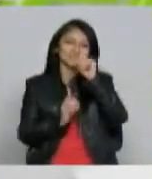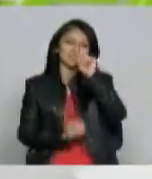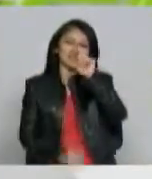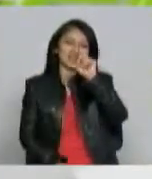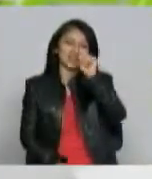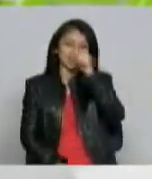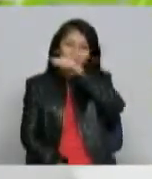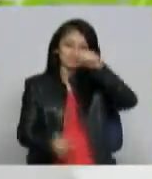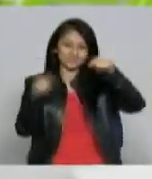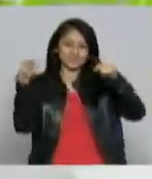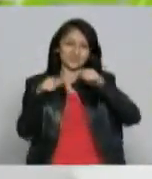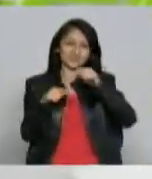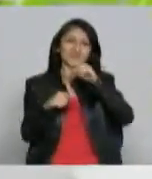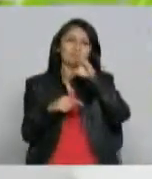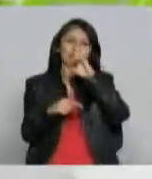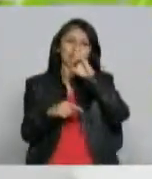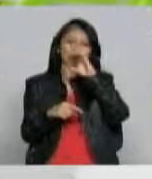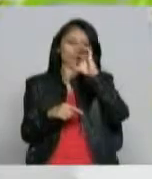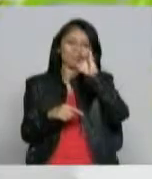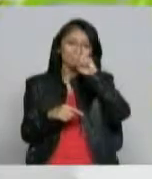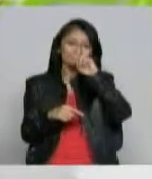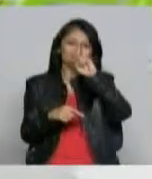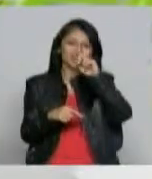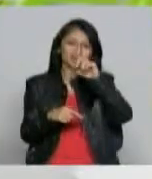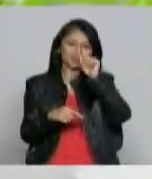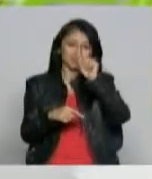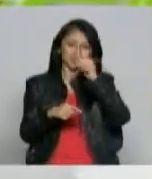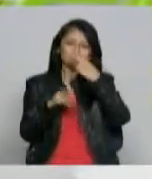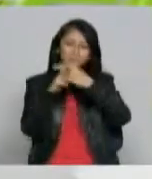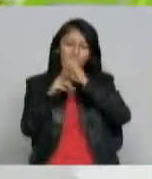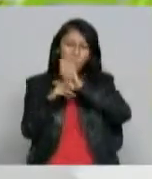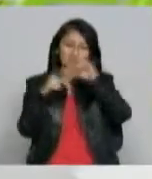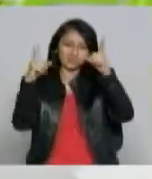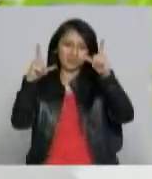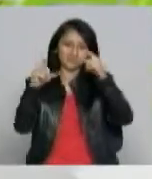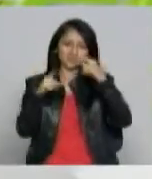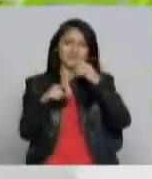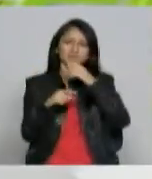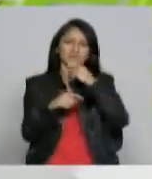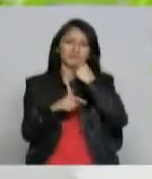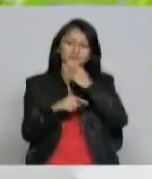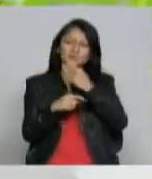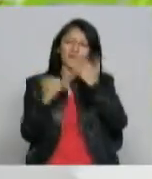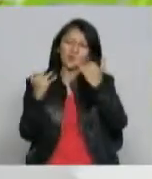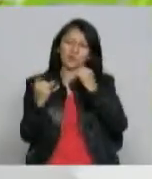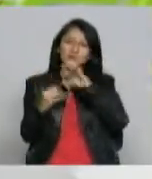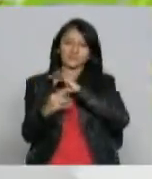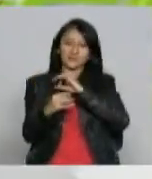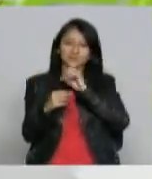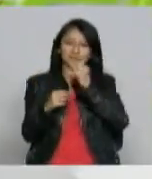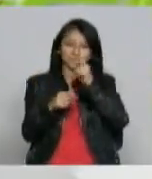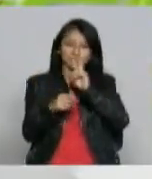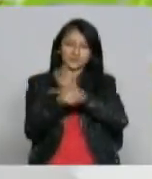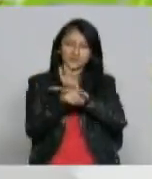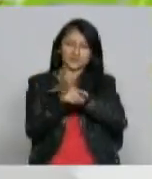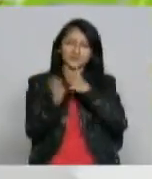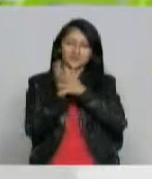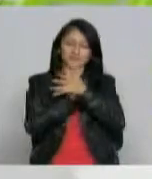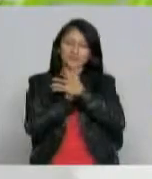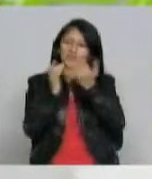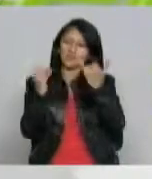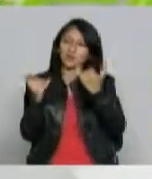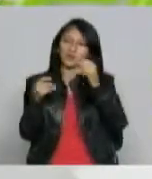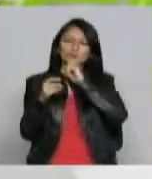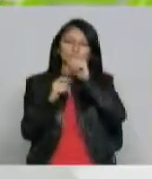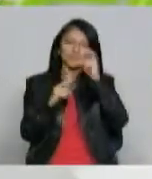Duberley ¿cómo se hace la escogencia de los periodistas? ya hablamos que son periodistas de región pero ¿cómo hacen ellos para llegar a ser participantes de